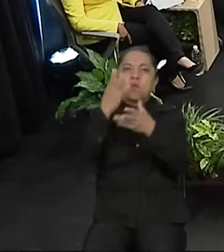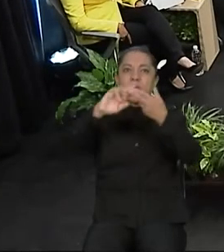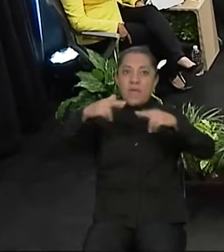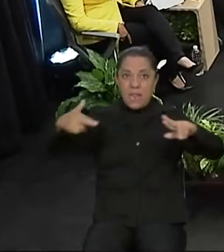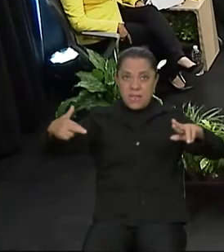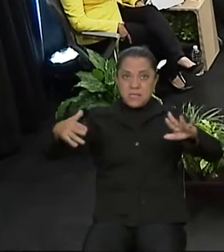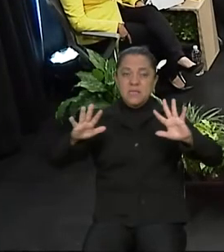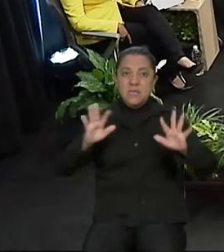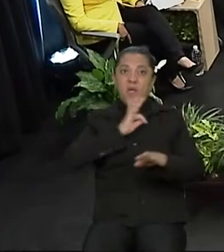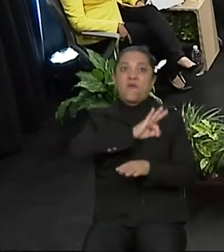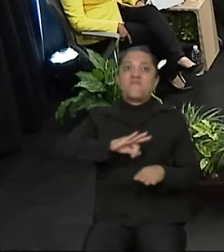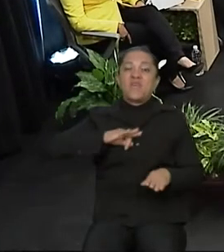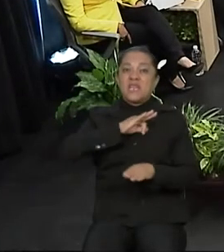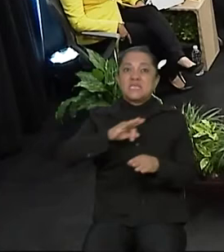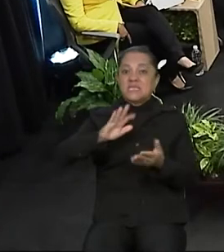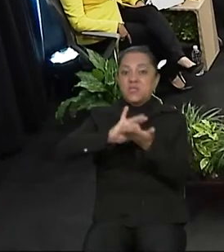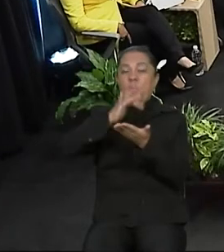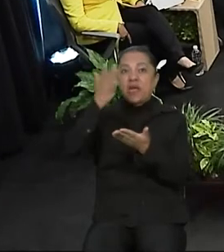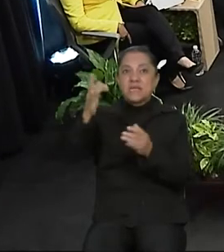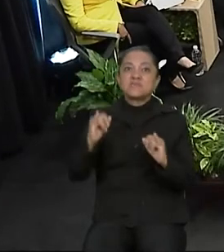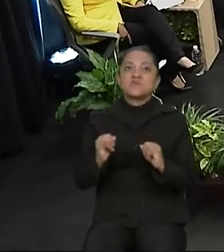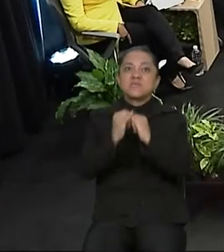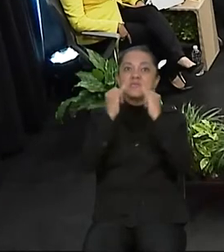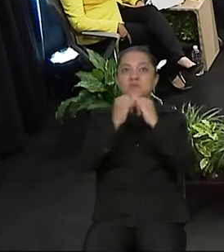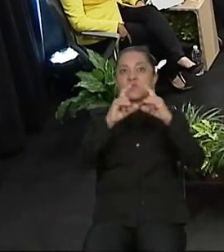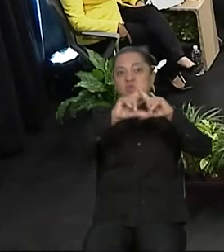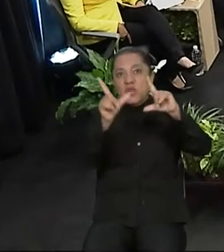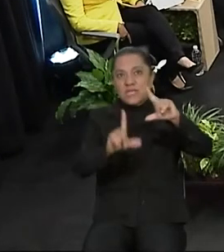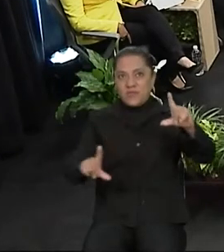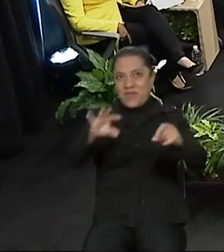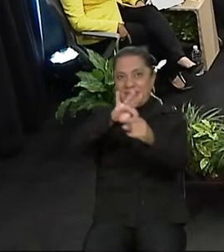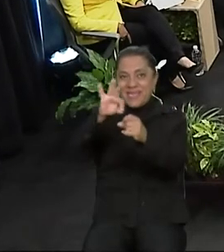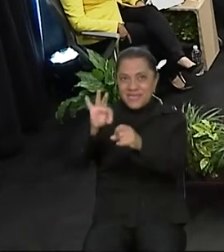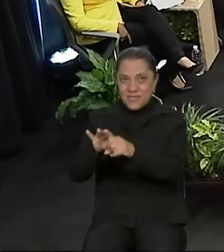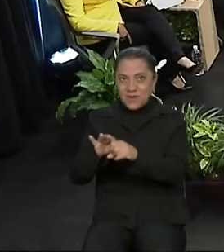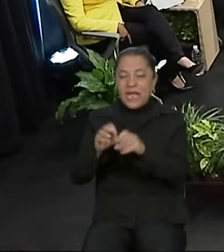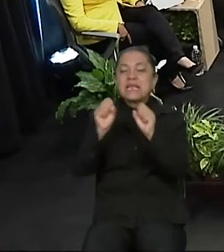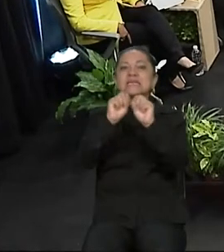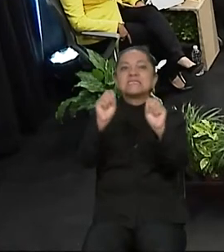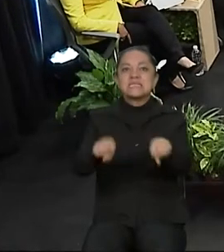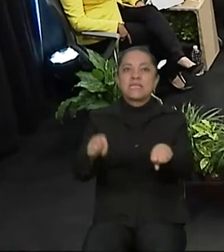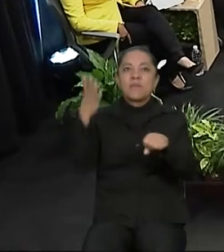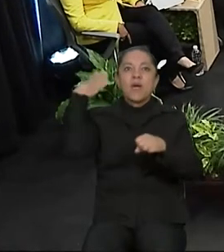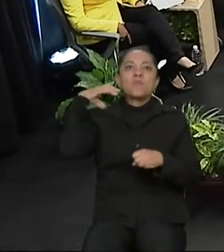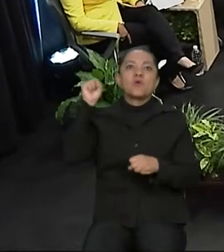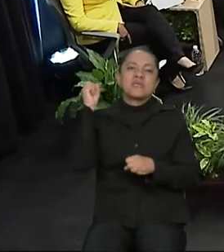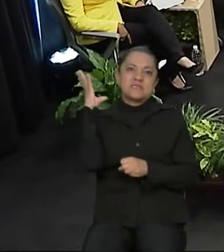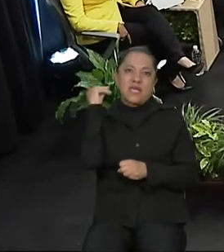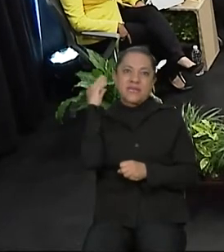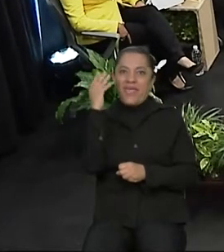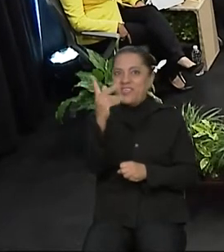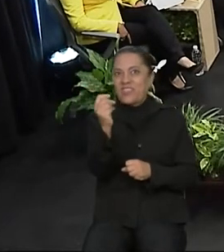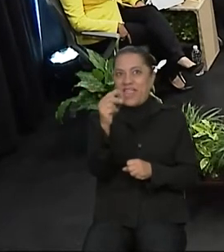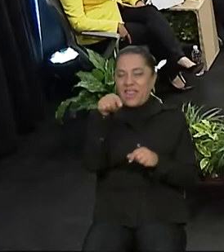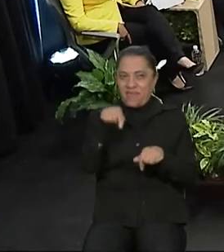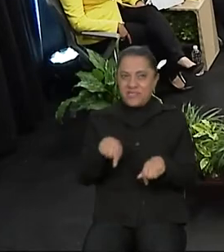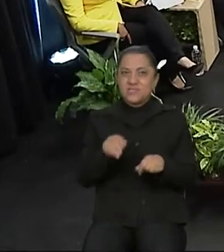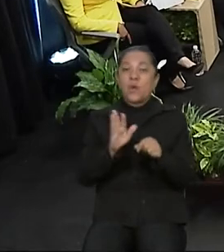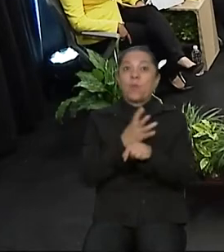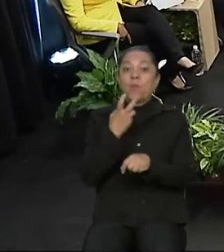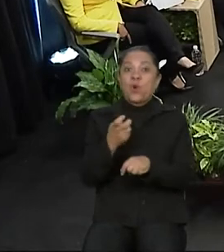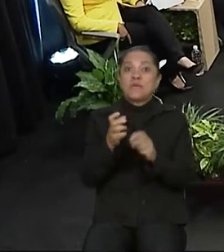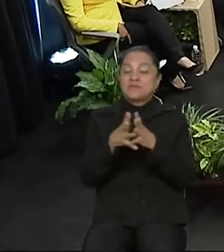agradezco al Instituto Nacional Electoral y al Sistema Morelense de Radio y Televisión por este gran debate